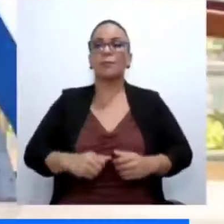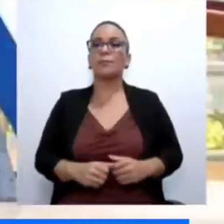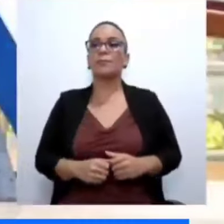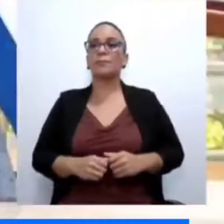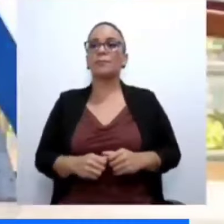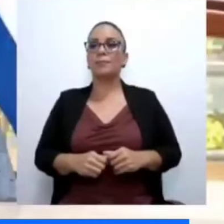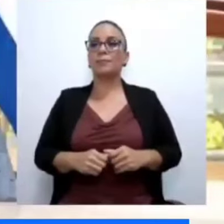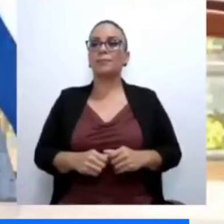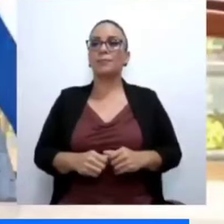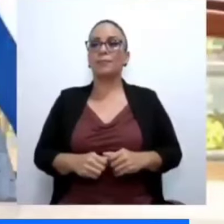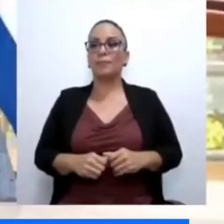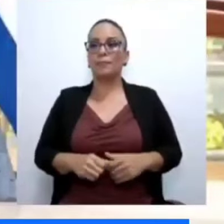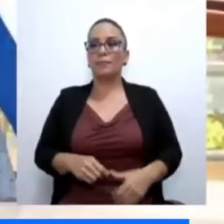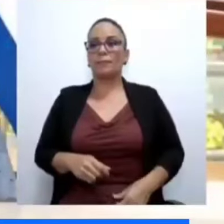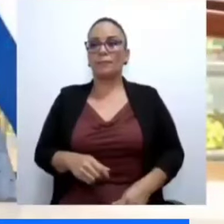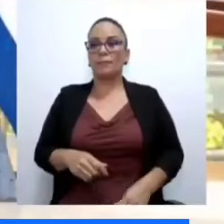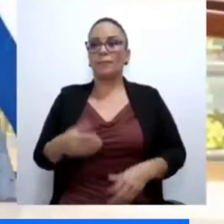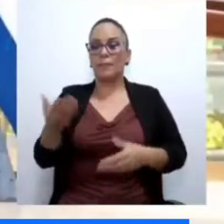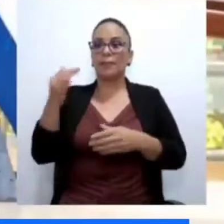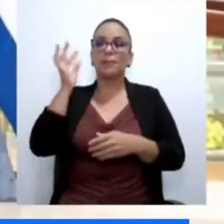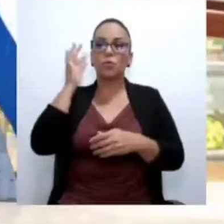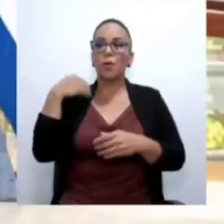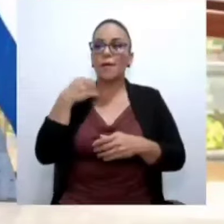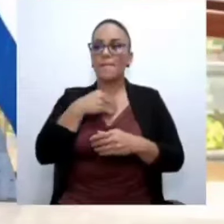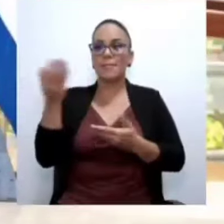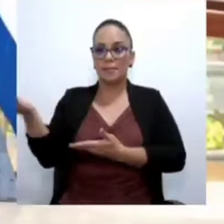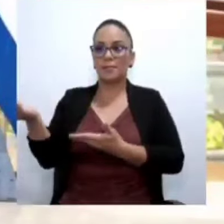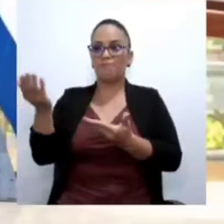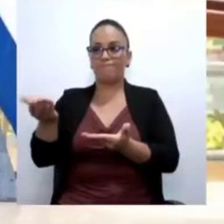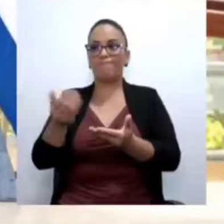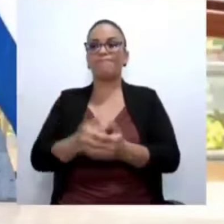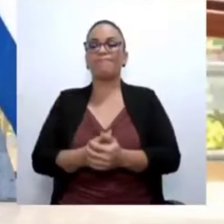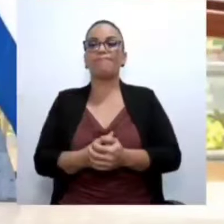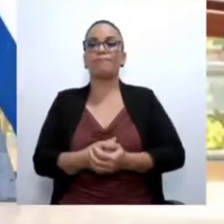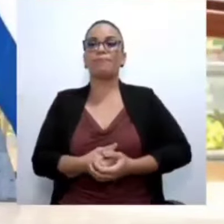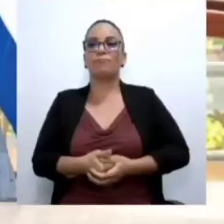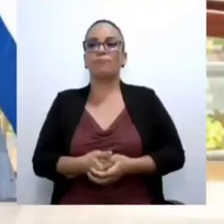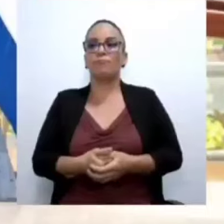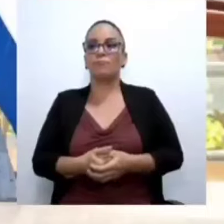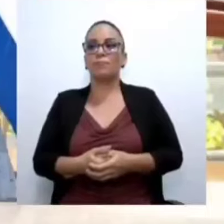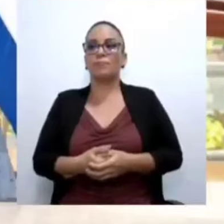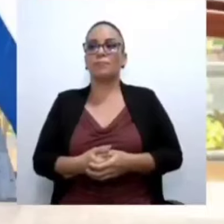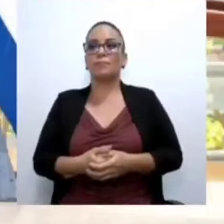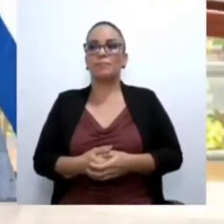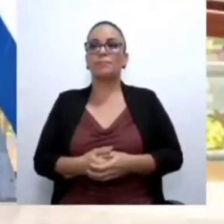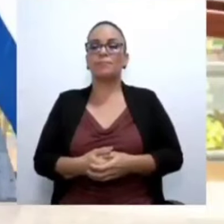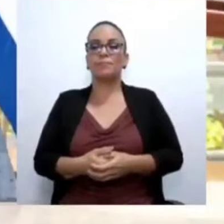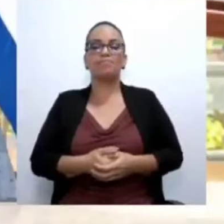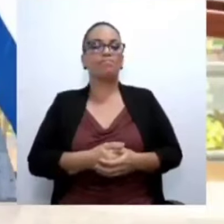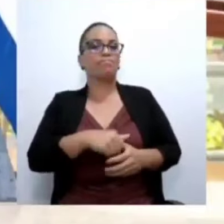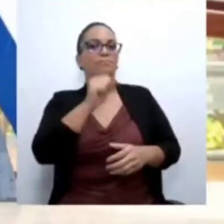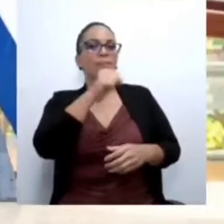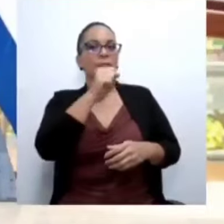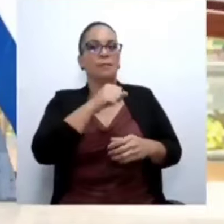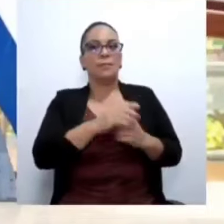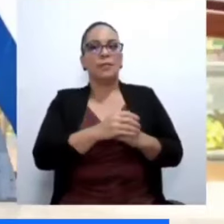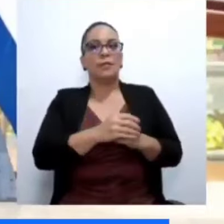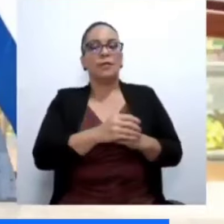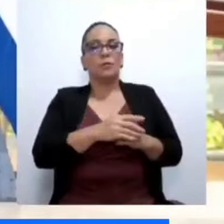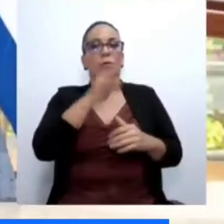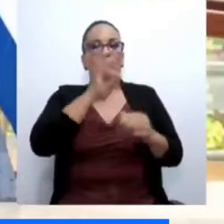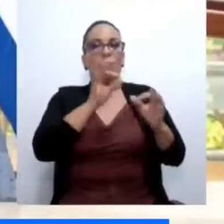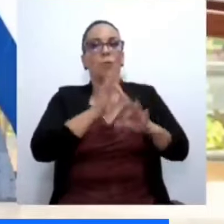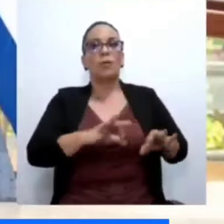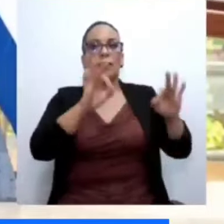Bueno, aquí tengo a la señora ministra de Educación. Y señora ministra. Sí. Yo creo que es importante que